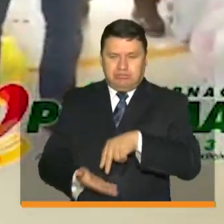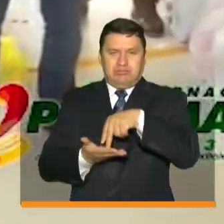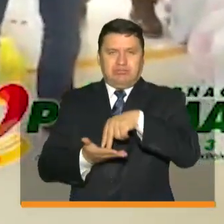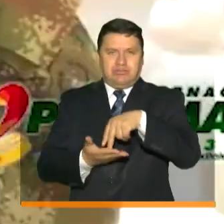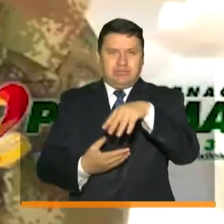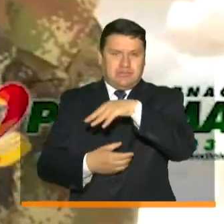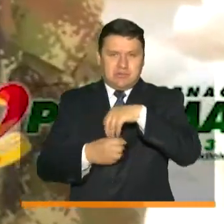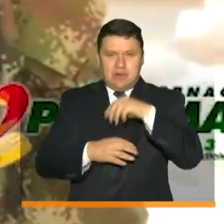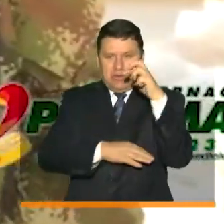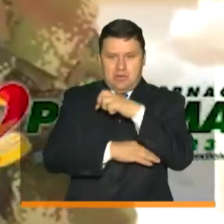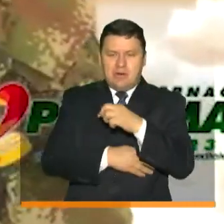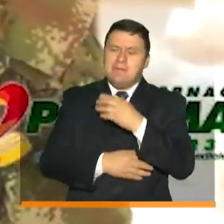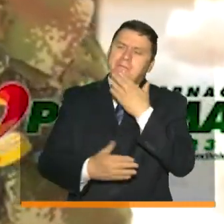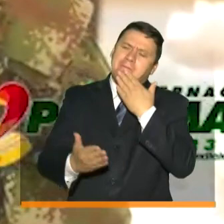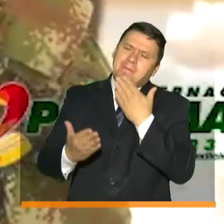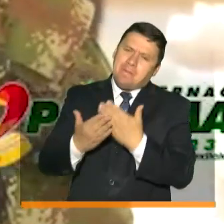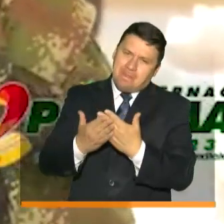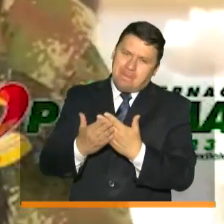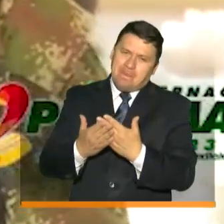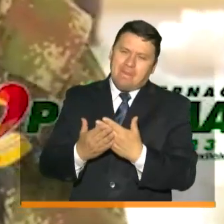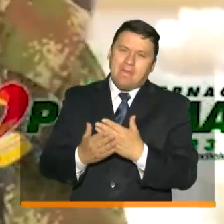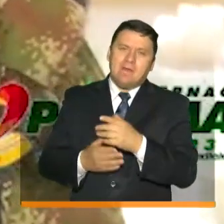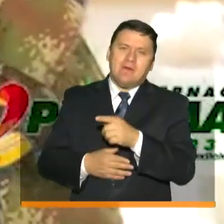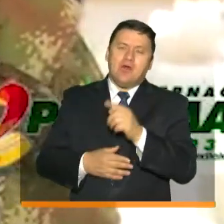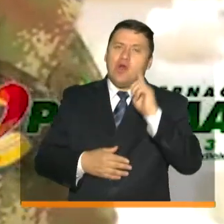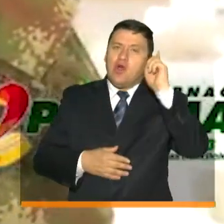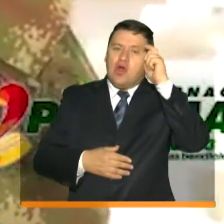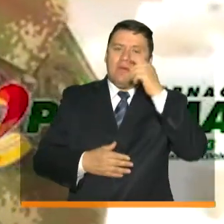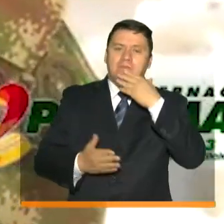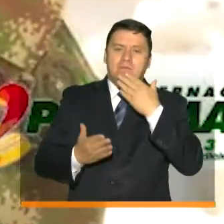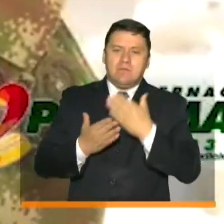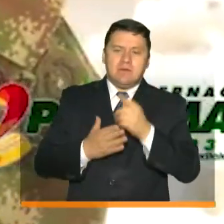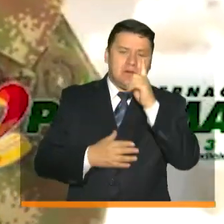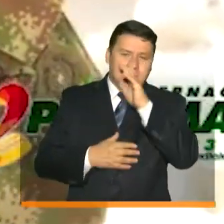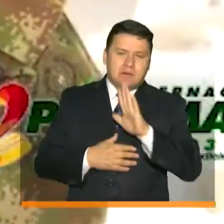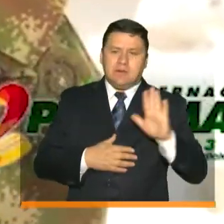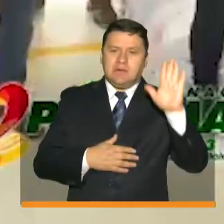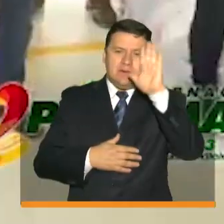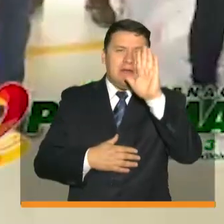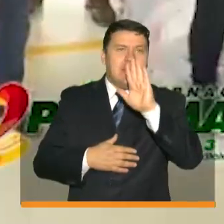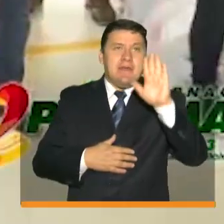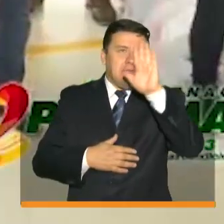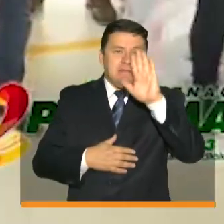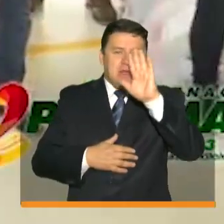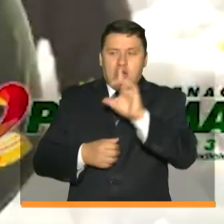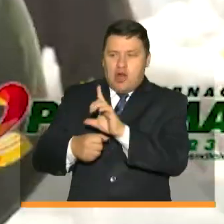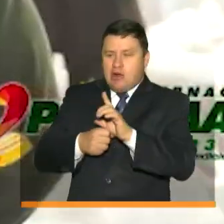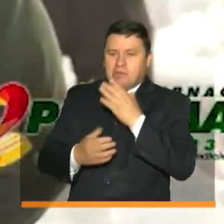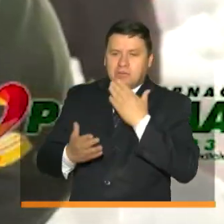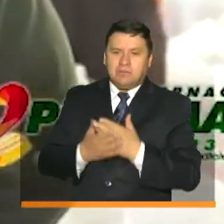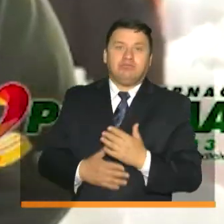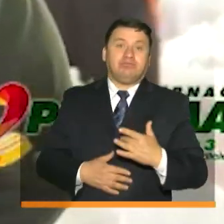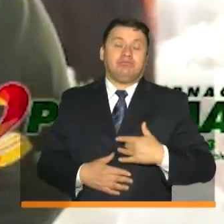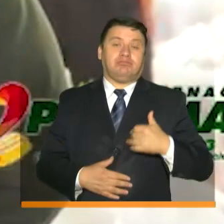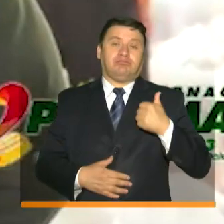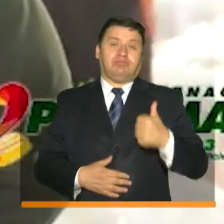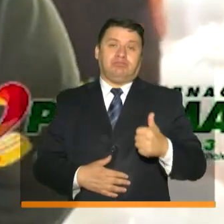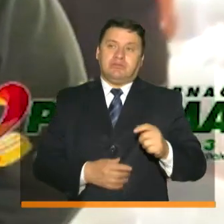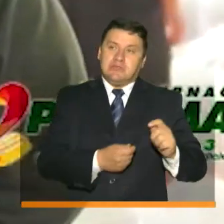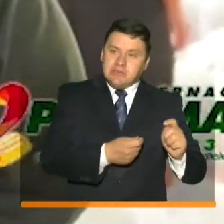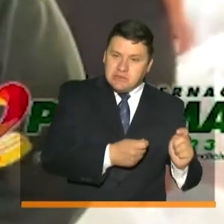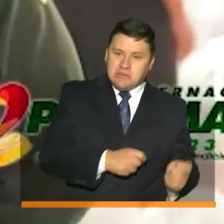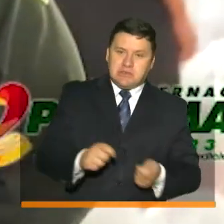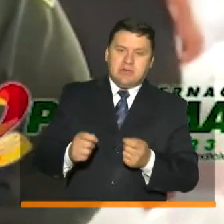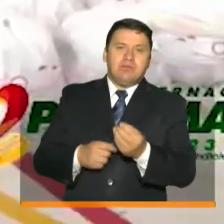putumayenses y un agradecimiento a las autoridades del gobierno nacional departamental y local la satisfacción de llevar